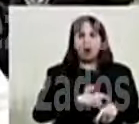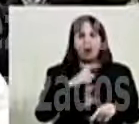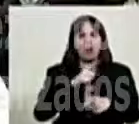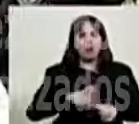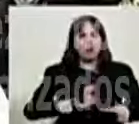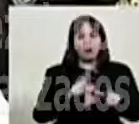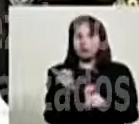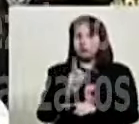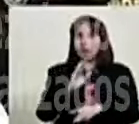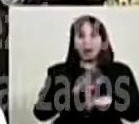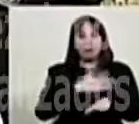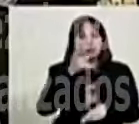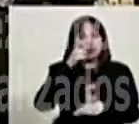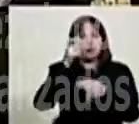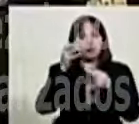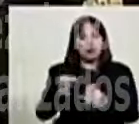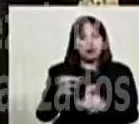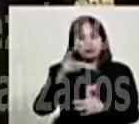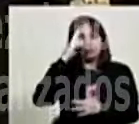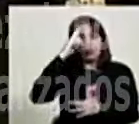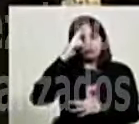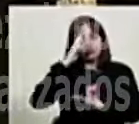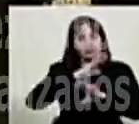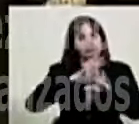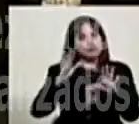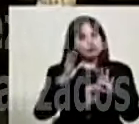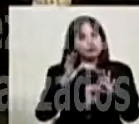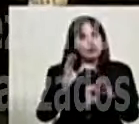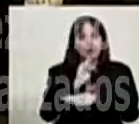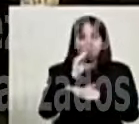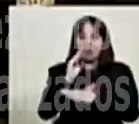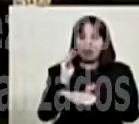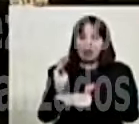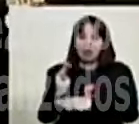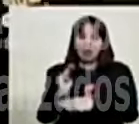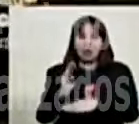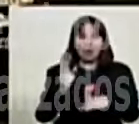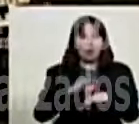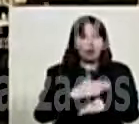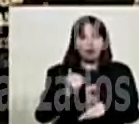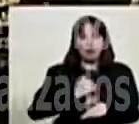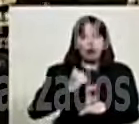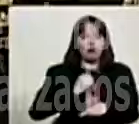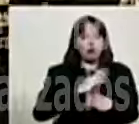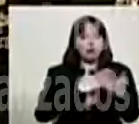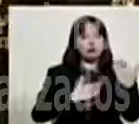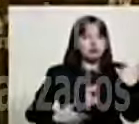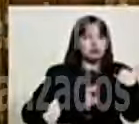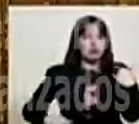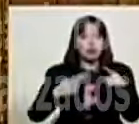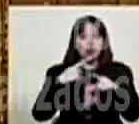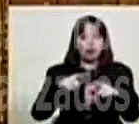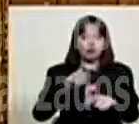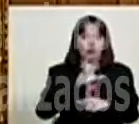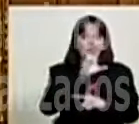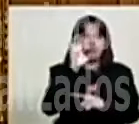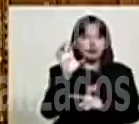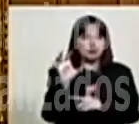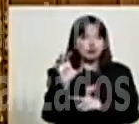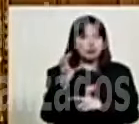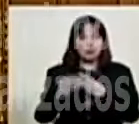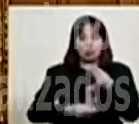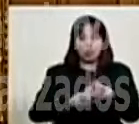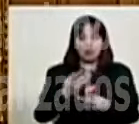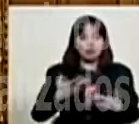No, por razones de seguridad. Lo que normalmente puede hacer cualquier presidente de cualquier otro país. E